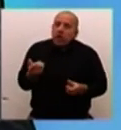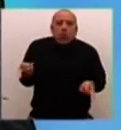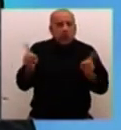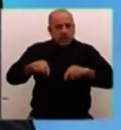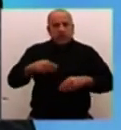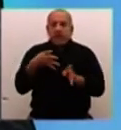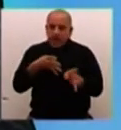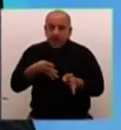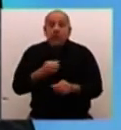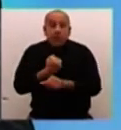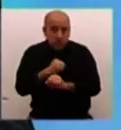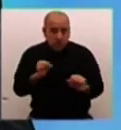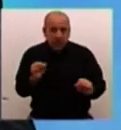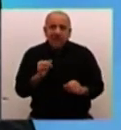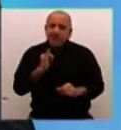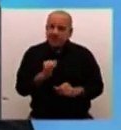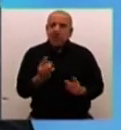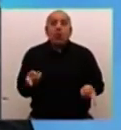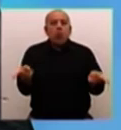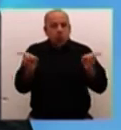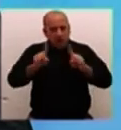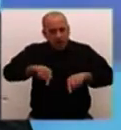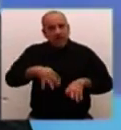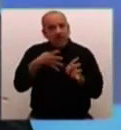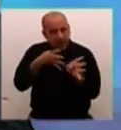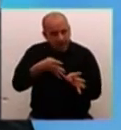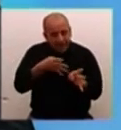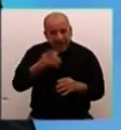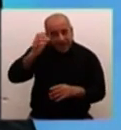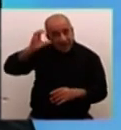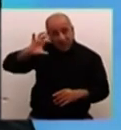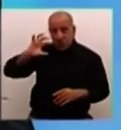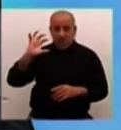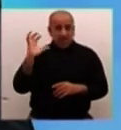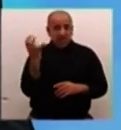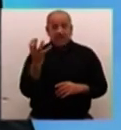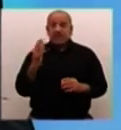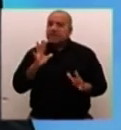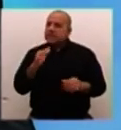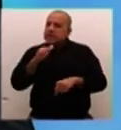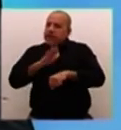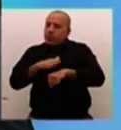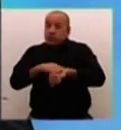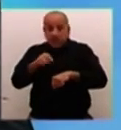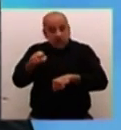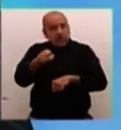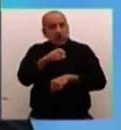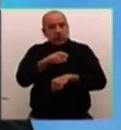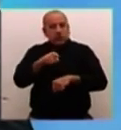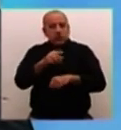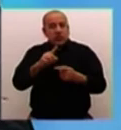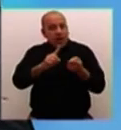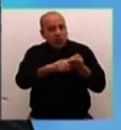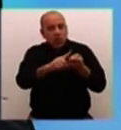porque si se reactiva la violencia, van a ser los responsables de no haber encontrado un camino. Ahora, si es efectivamente que